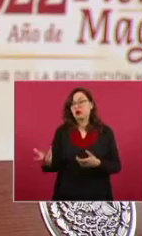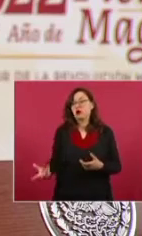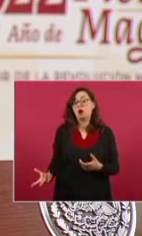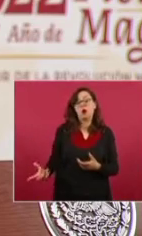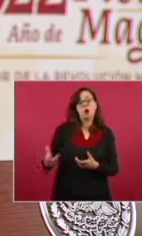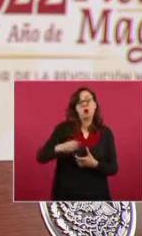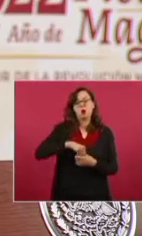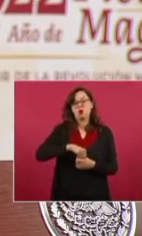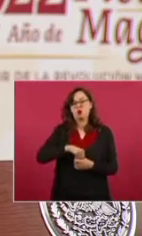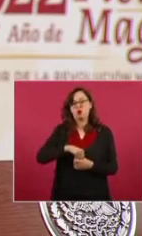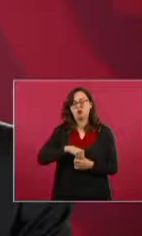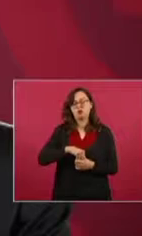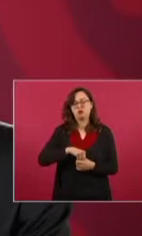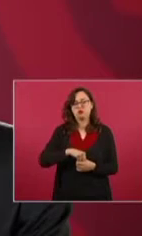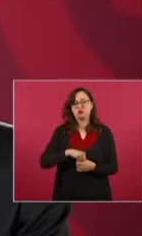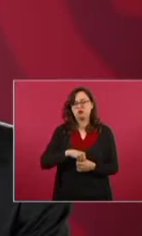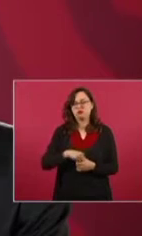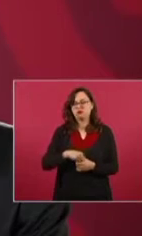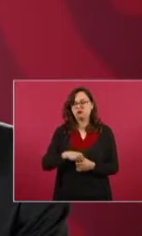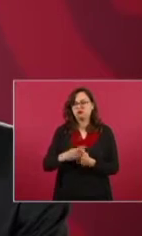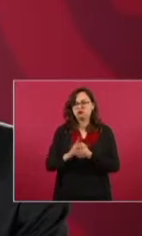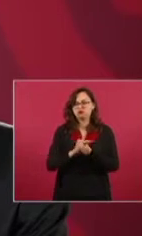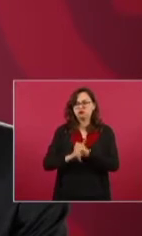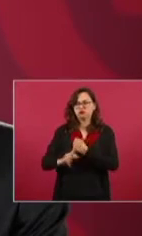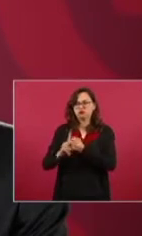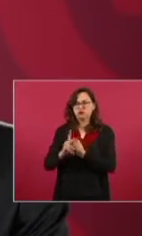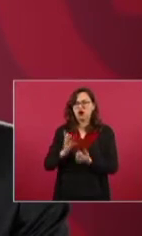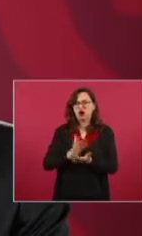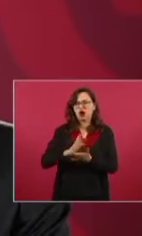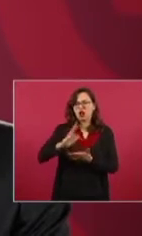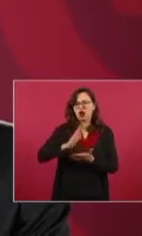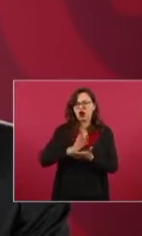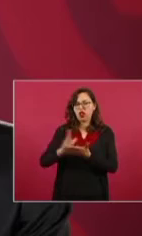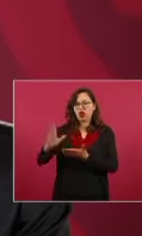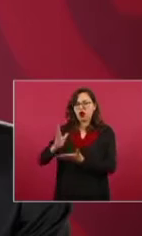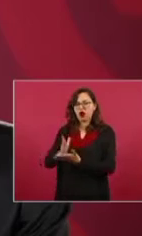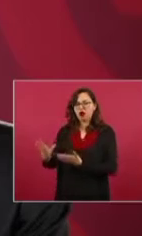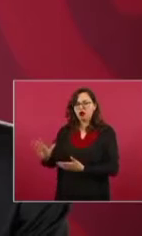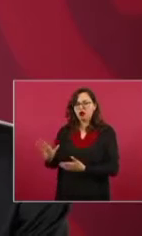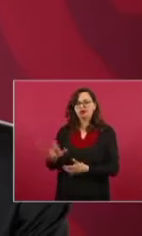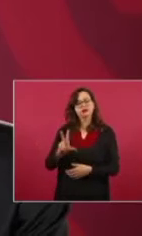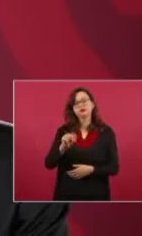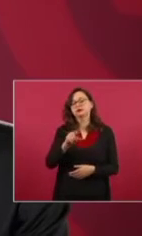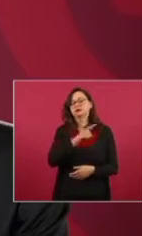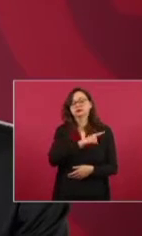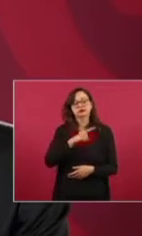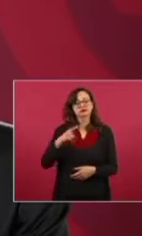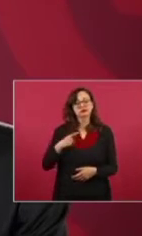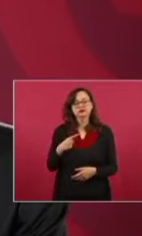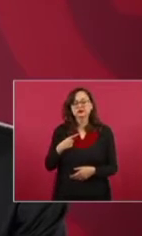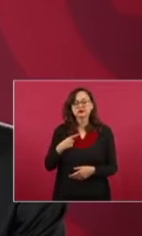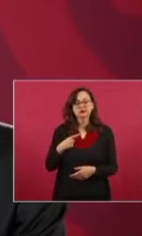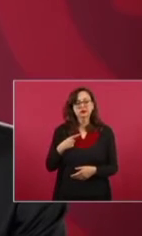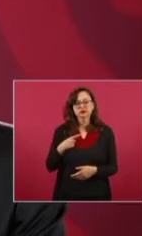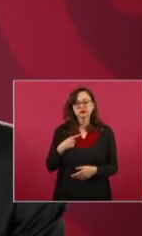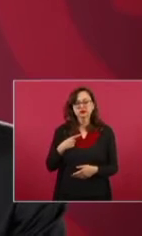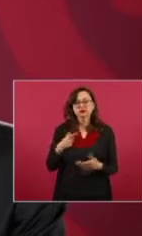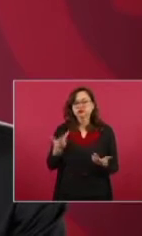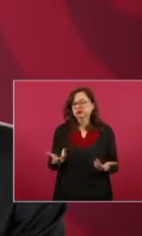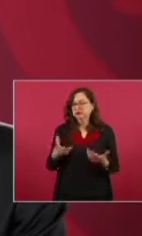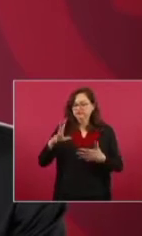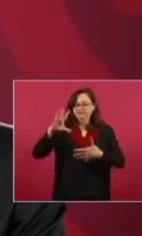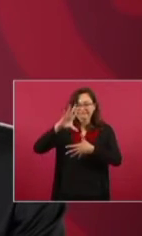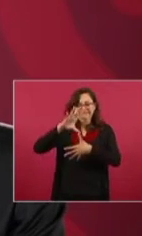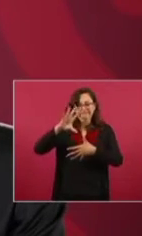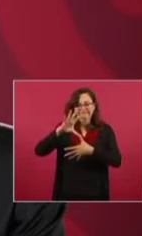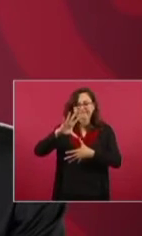que es toda América,